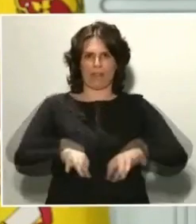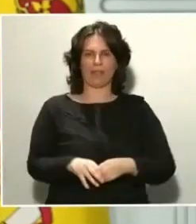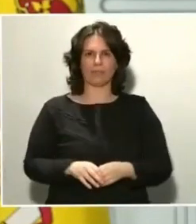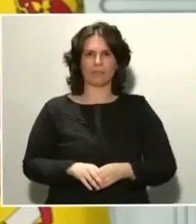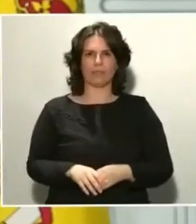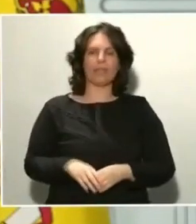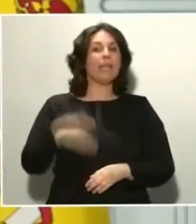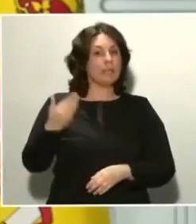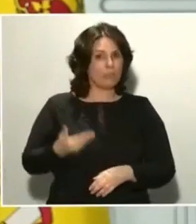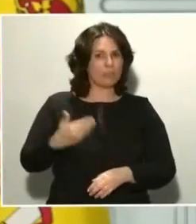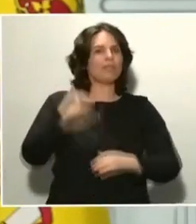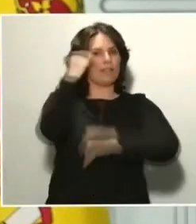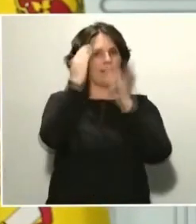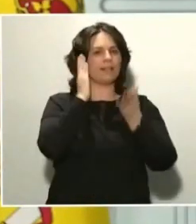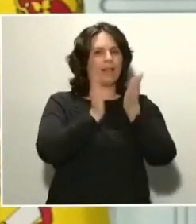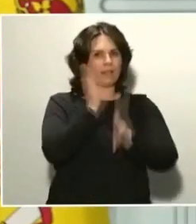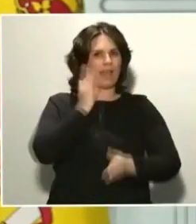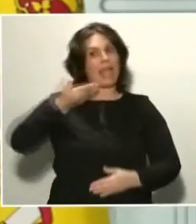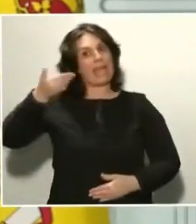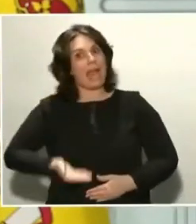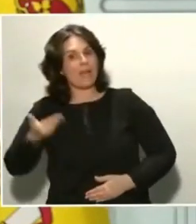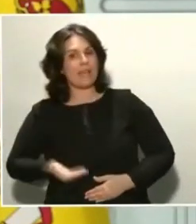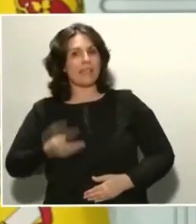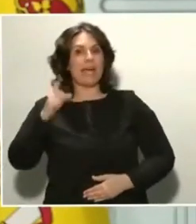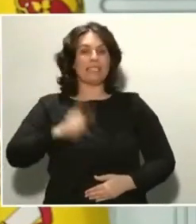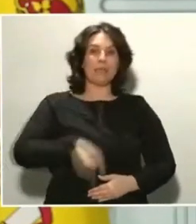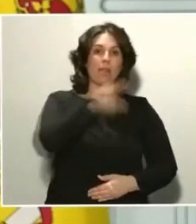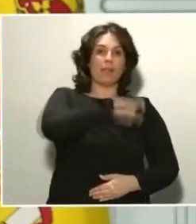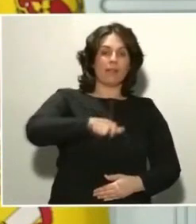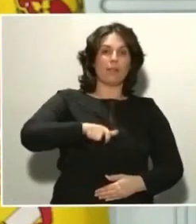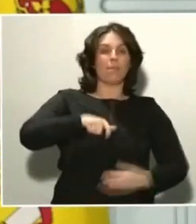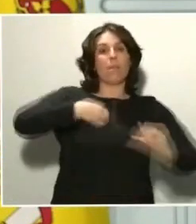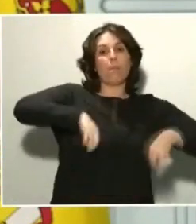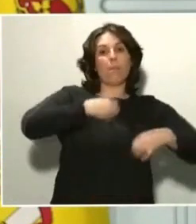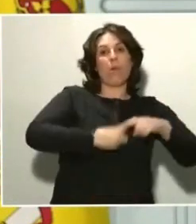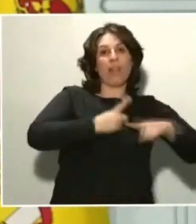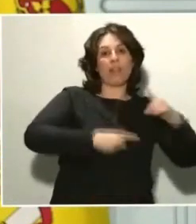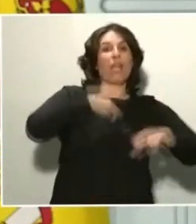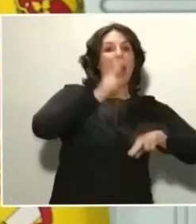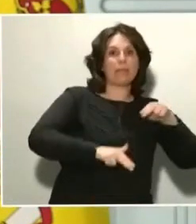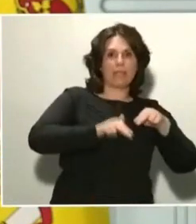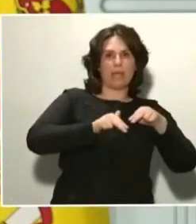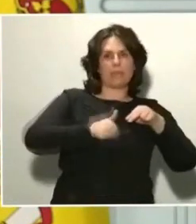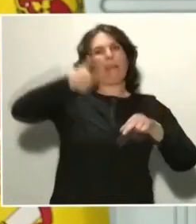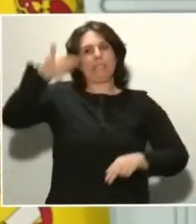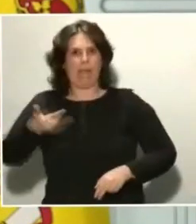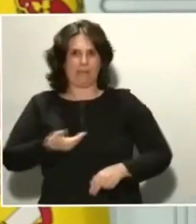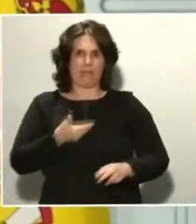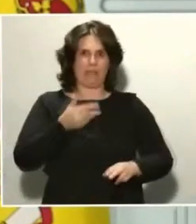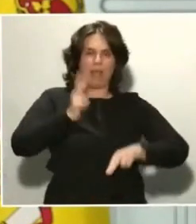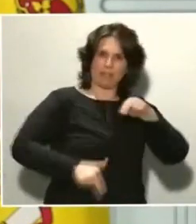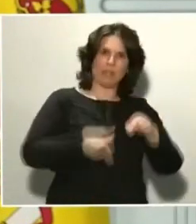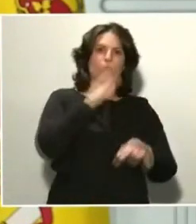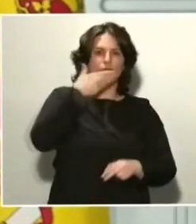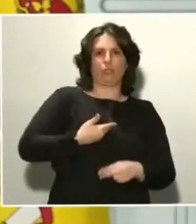pacientes más graves como prevenir que los menos graves pasen a ser graves. En estos ensayos participan tres hospitales